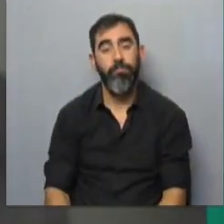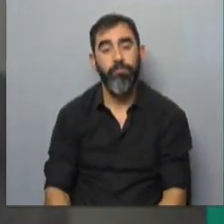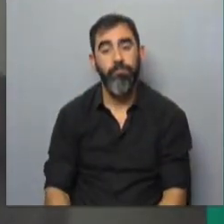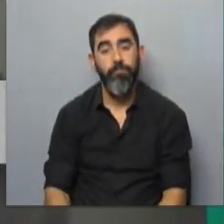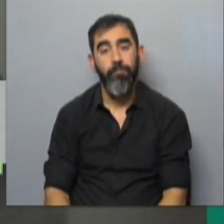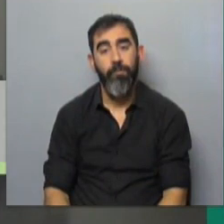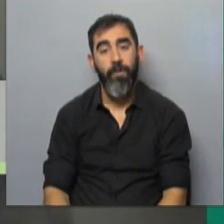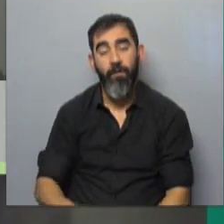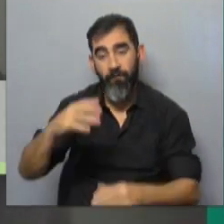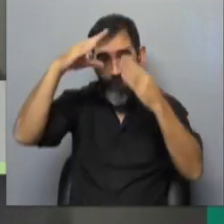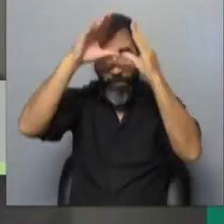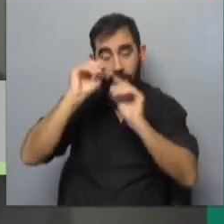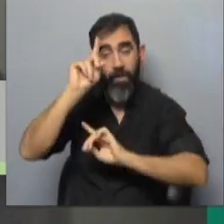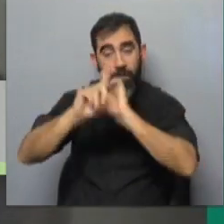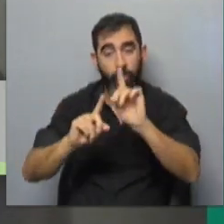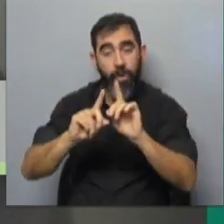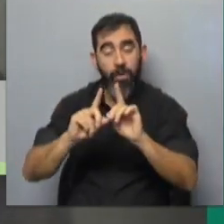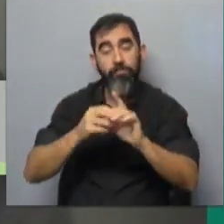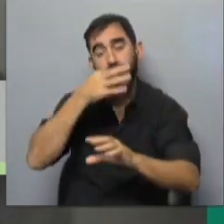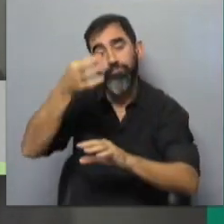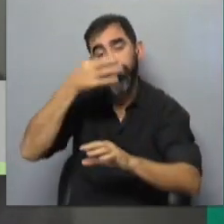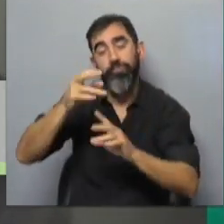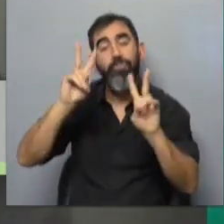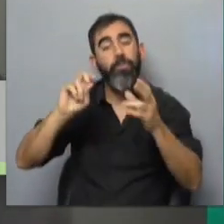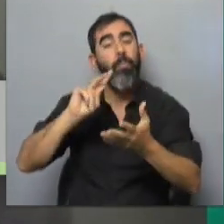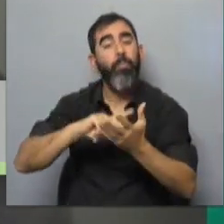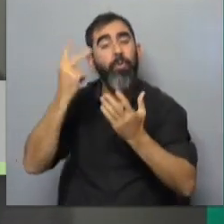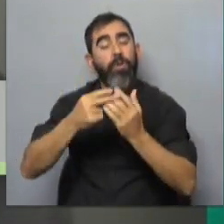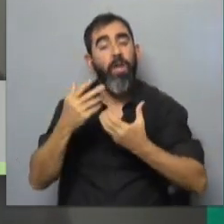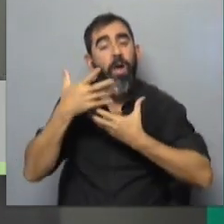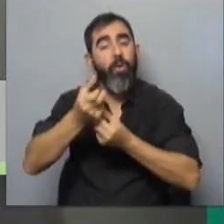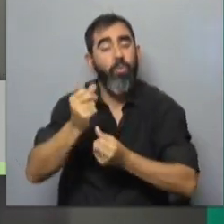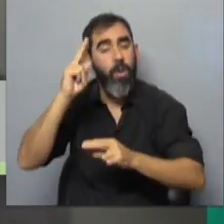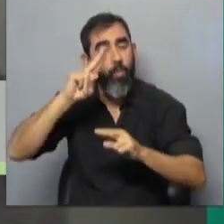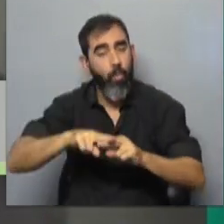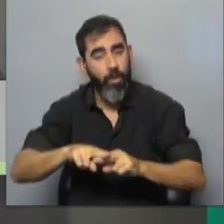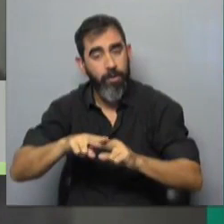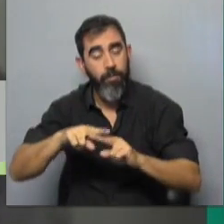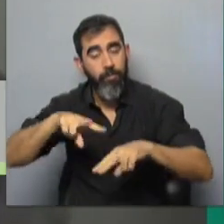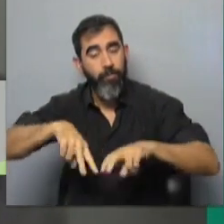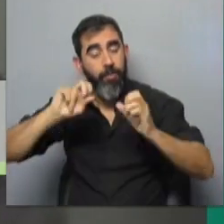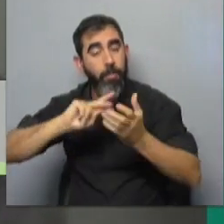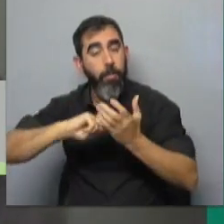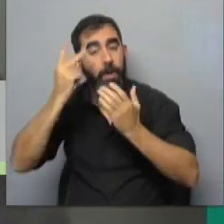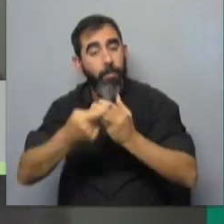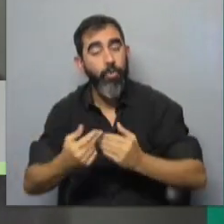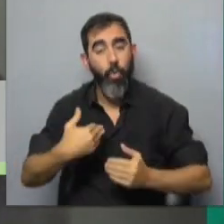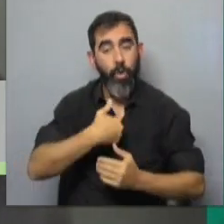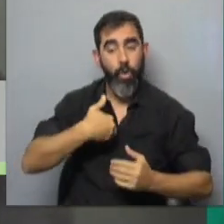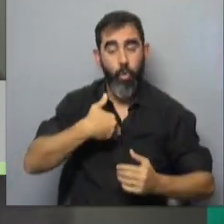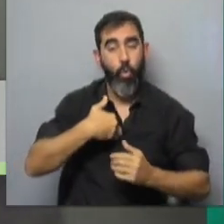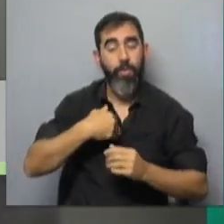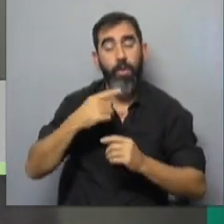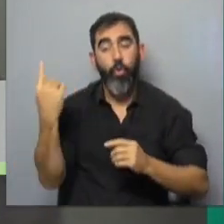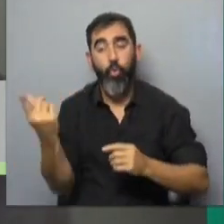Facultad de Enfermería organiza coloquios sobre proyectos de eutanasia, estudios del Parlamento y el rol que cumplen